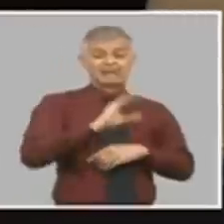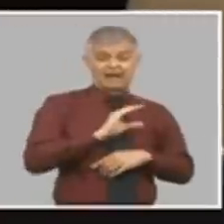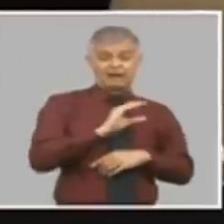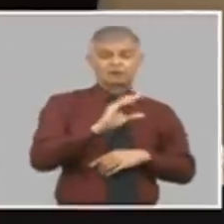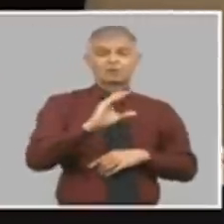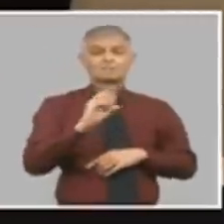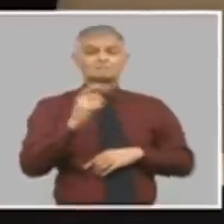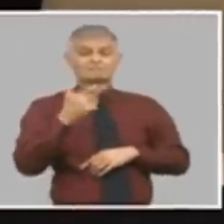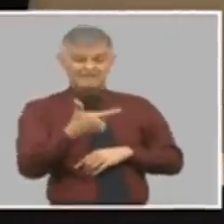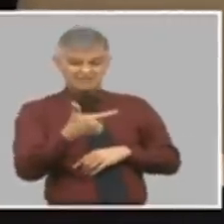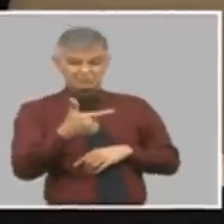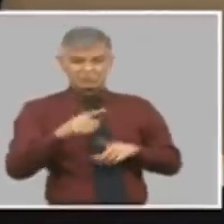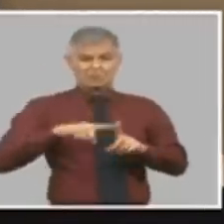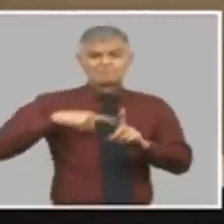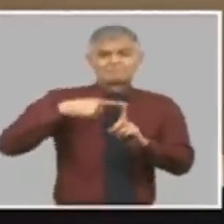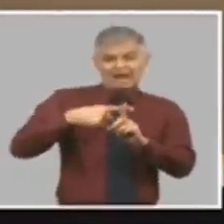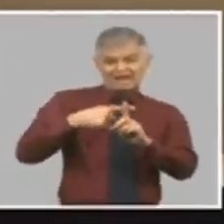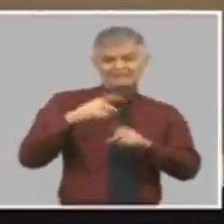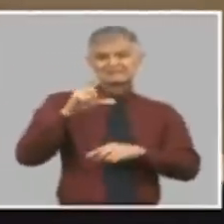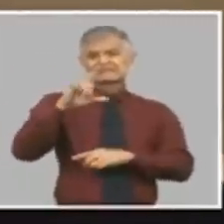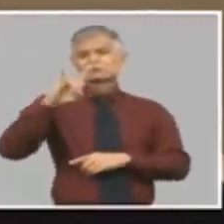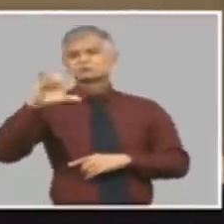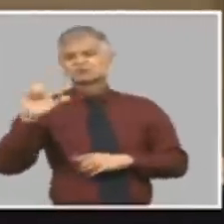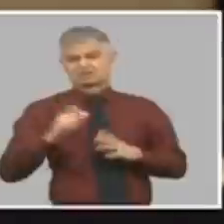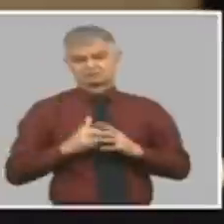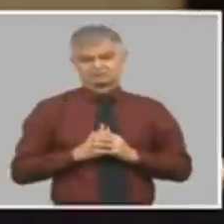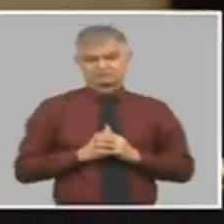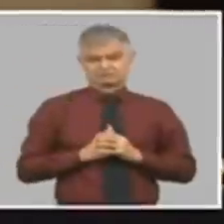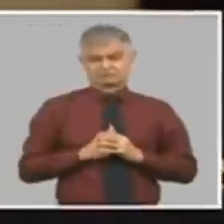Cuando un trabajador, esto yo lo expliqué en una mesa redonda, lo retomo aquí.